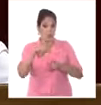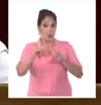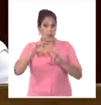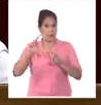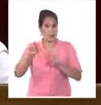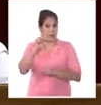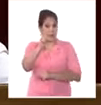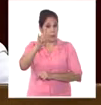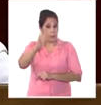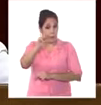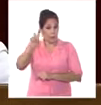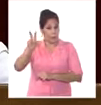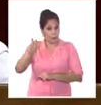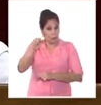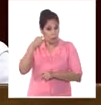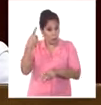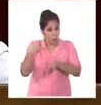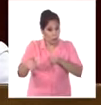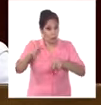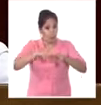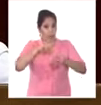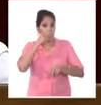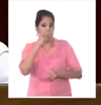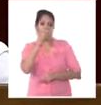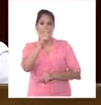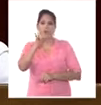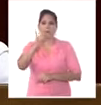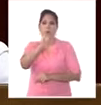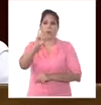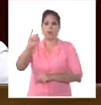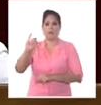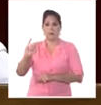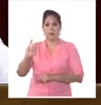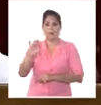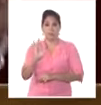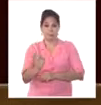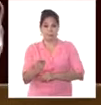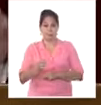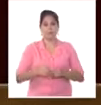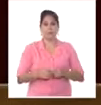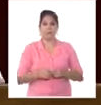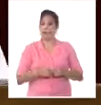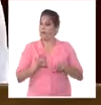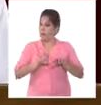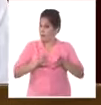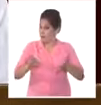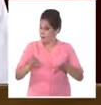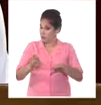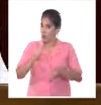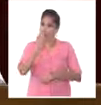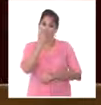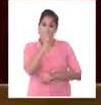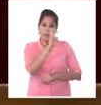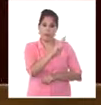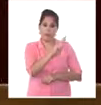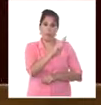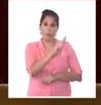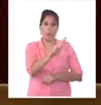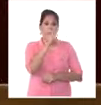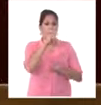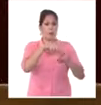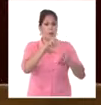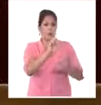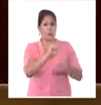1992 y la Hart-Burton en 1996. Fue un republicano primero, George Bush, padre,